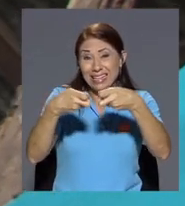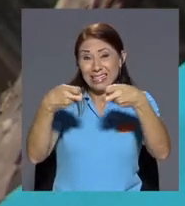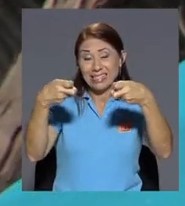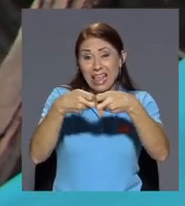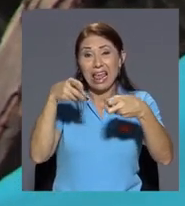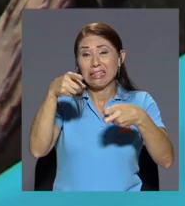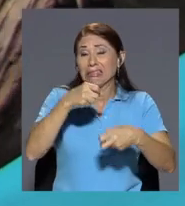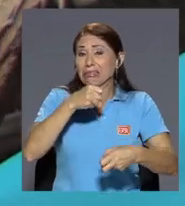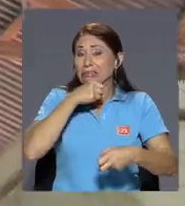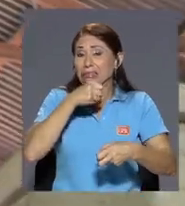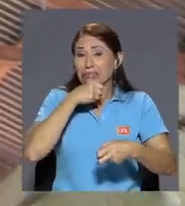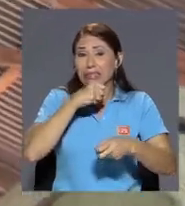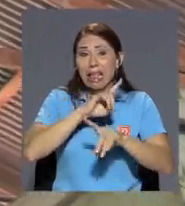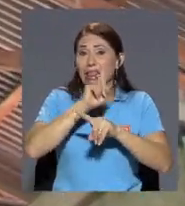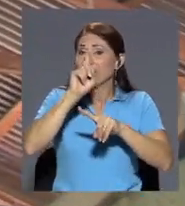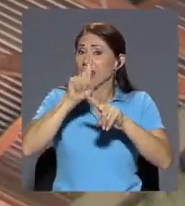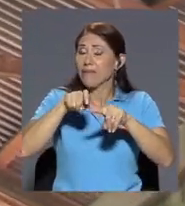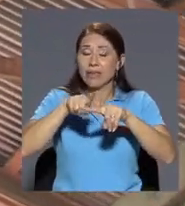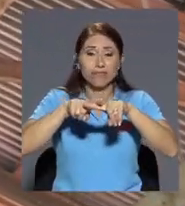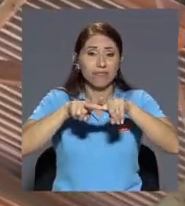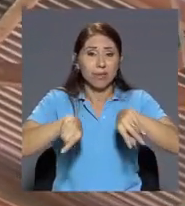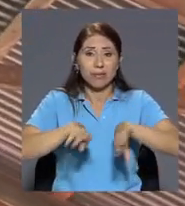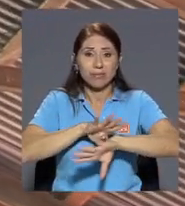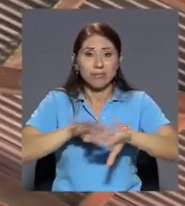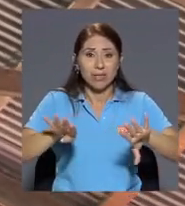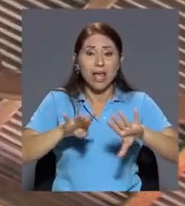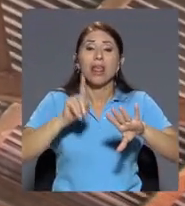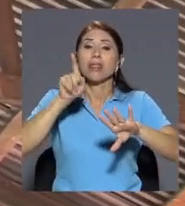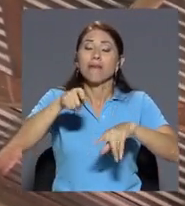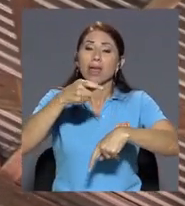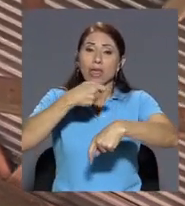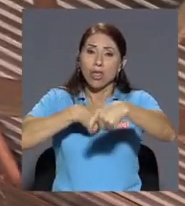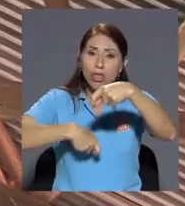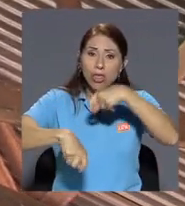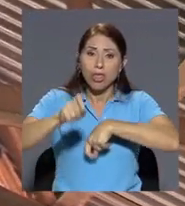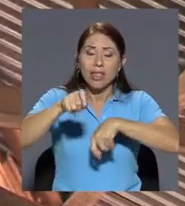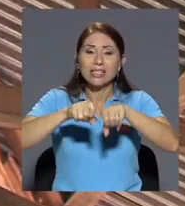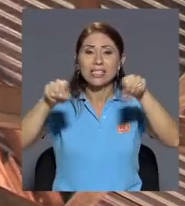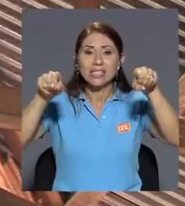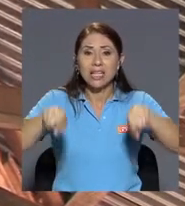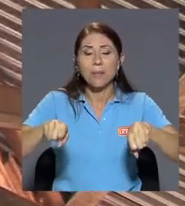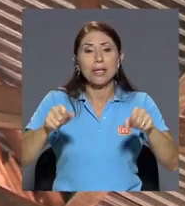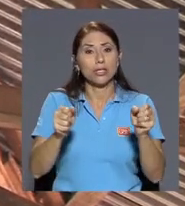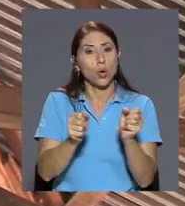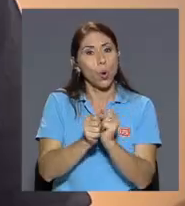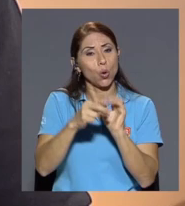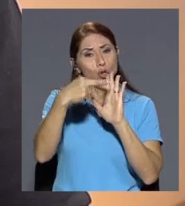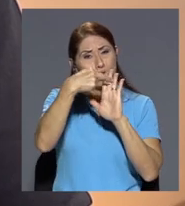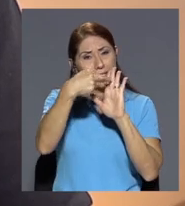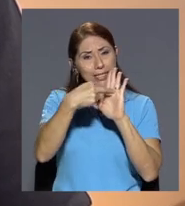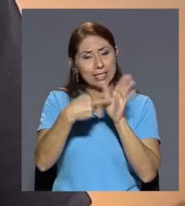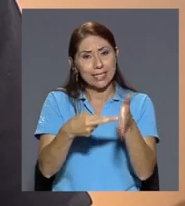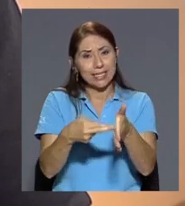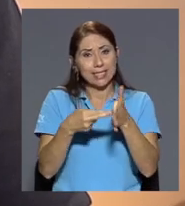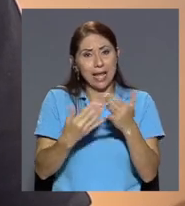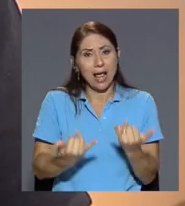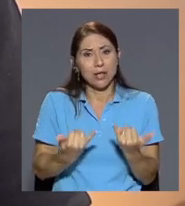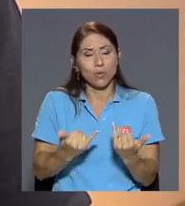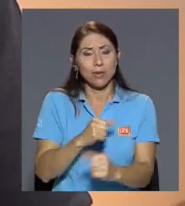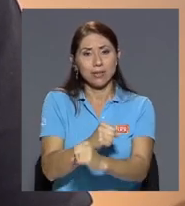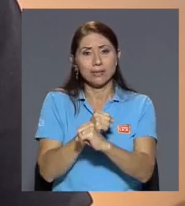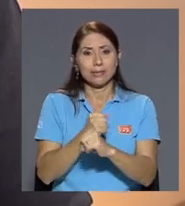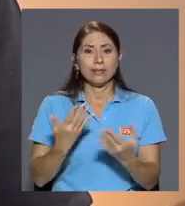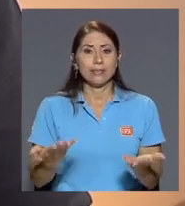se va acumulando con los años y colocar sistemas con normas actuales de seguridad a nivel